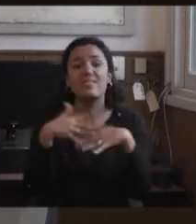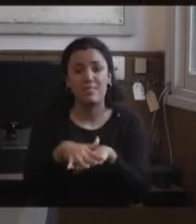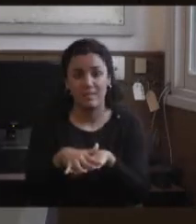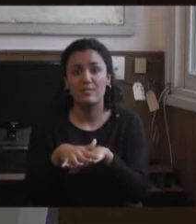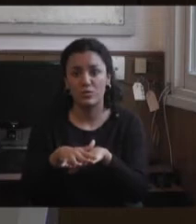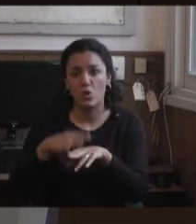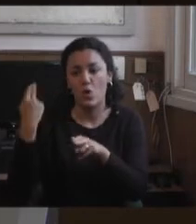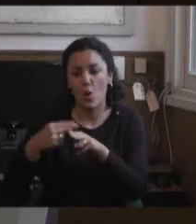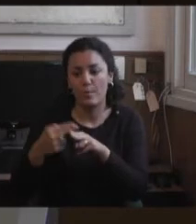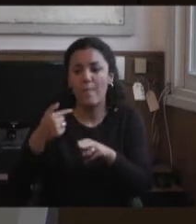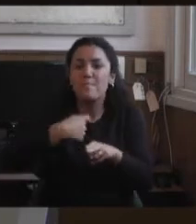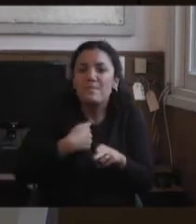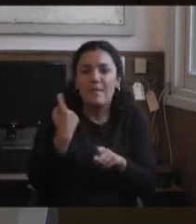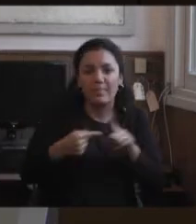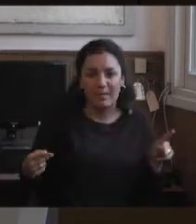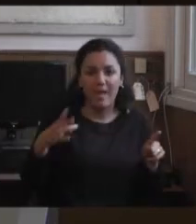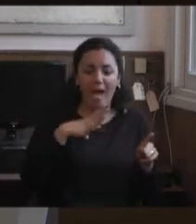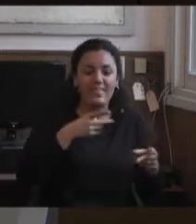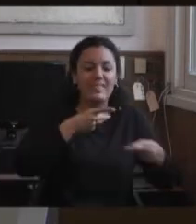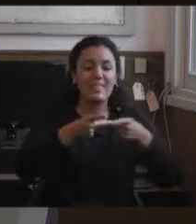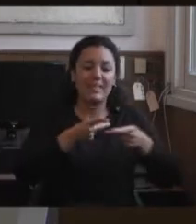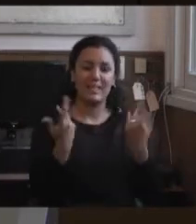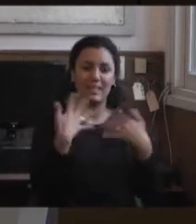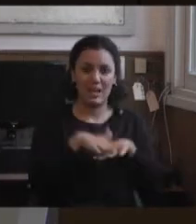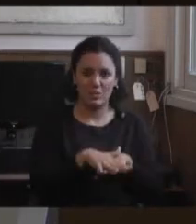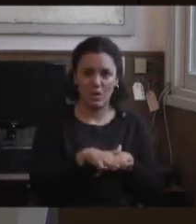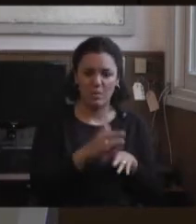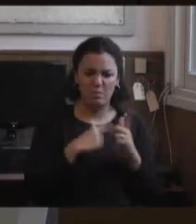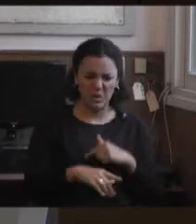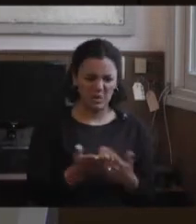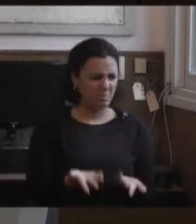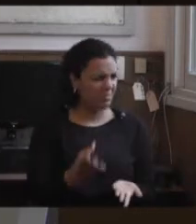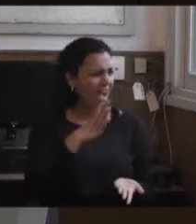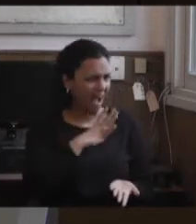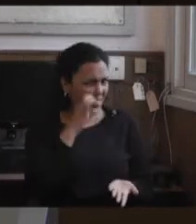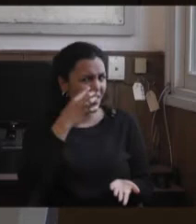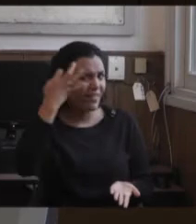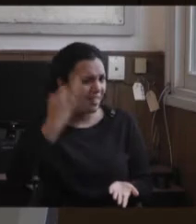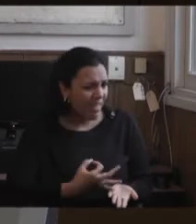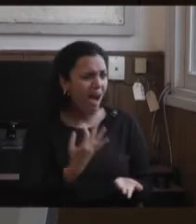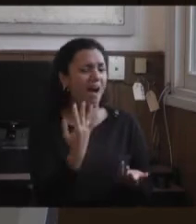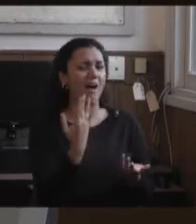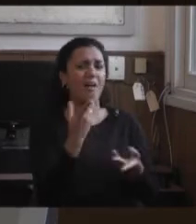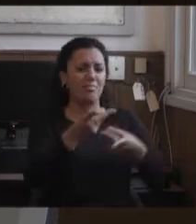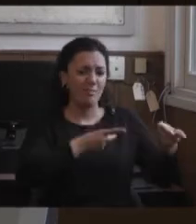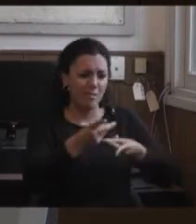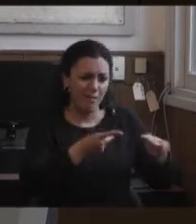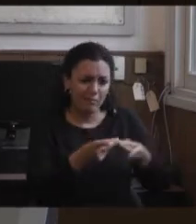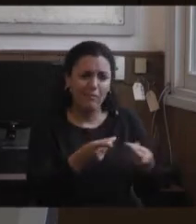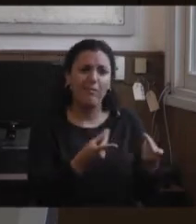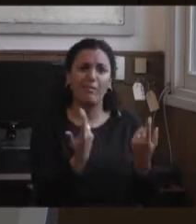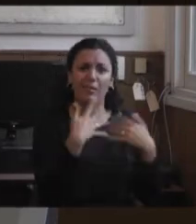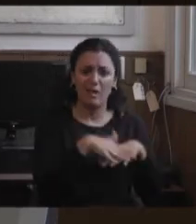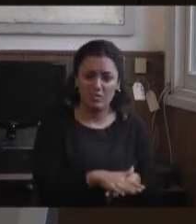didáctica de la integración, que no existe. A ver, no existe didáctica para integrar. Puede existir una didáctica del fútbol, una